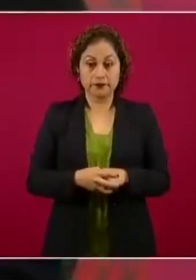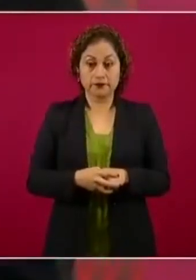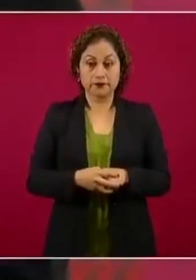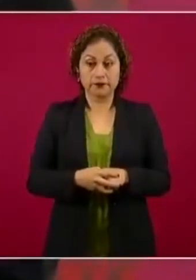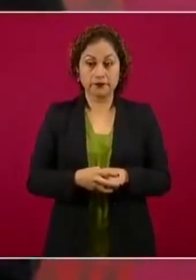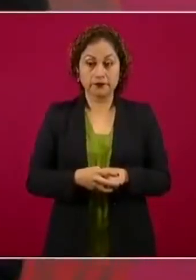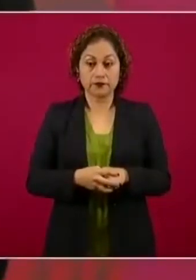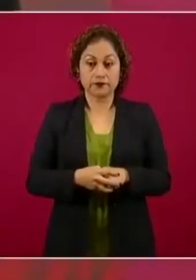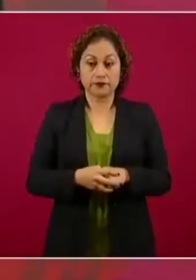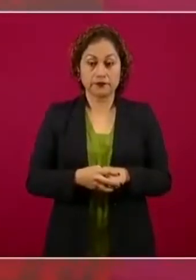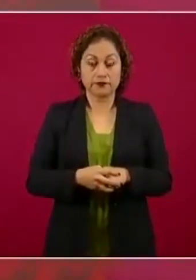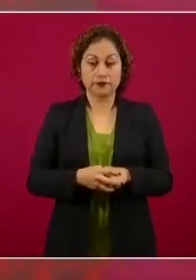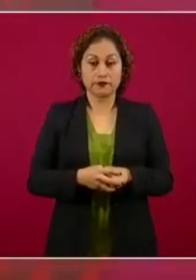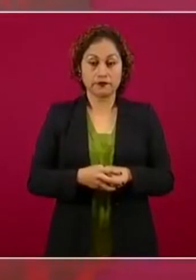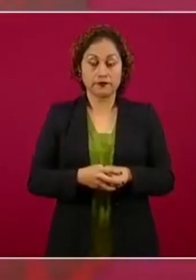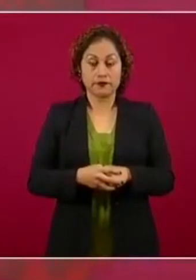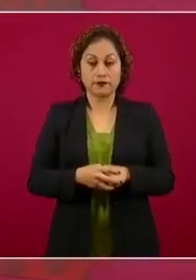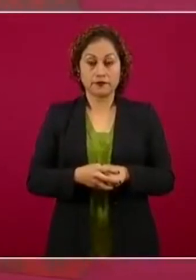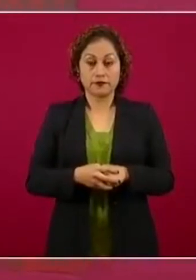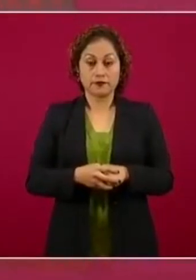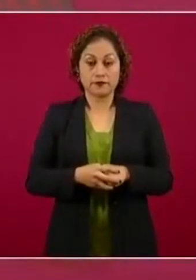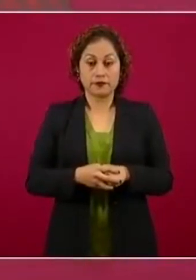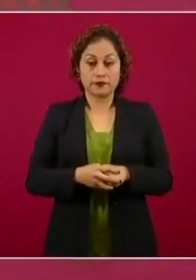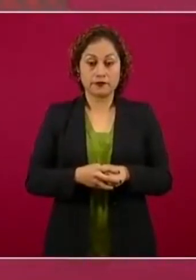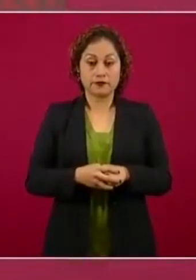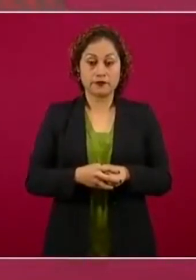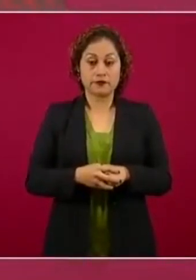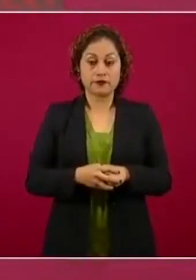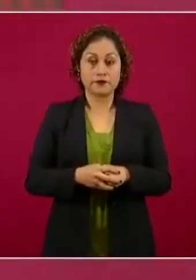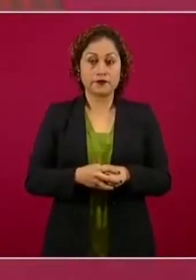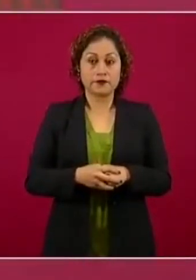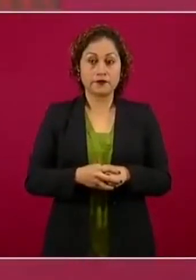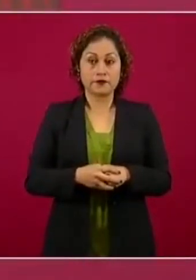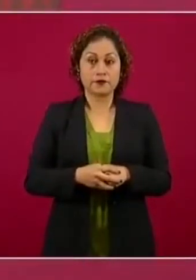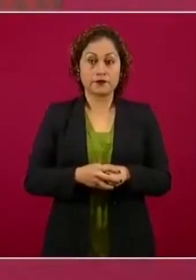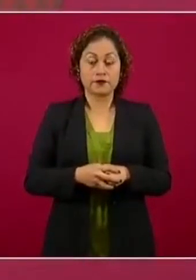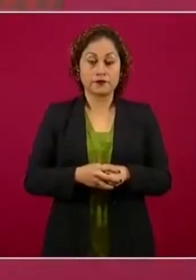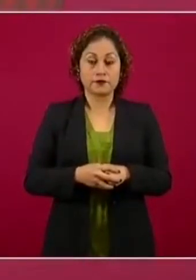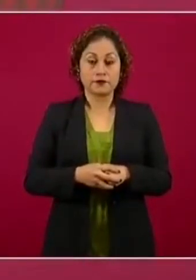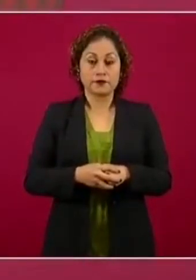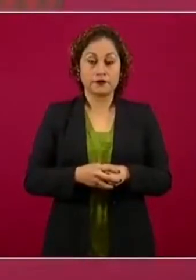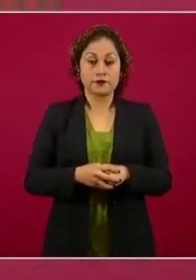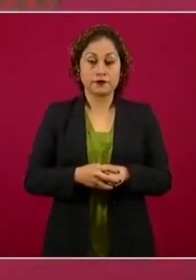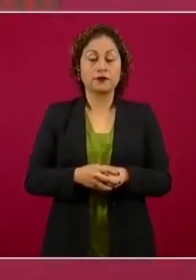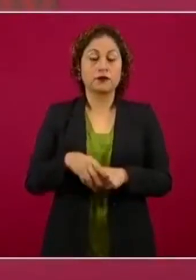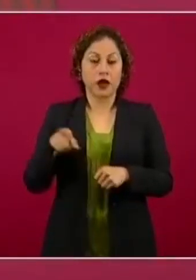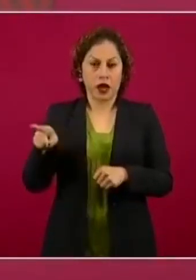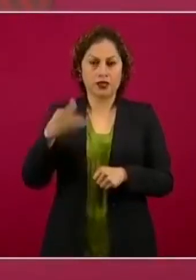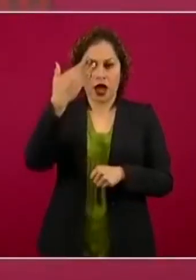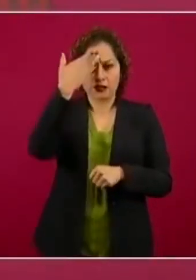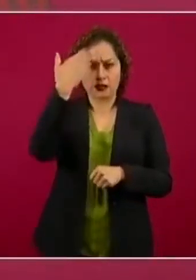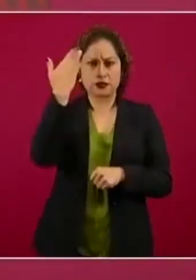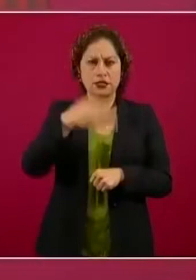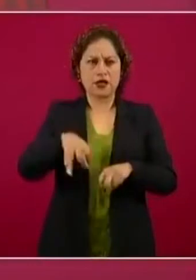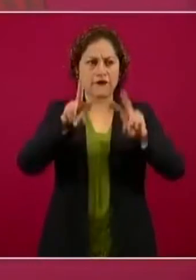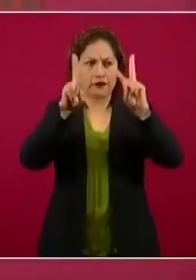En lo que tiene que ver con la educación, pues